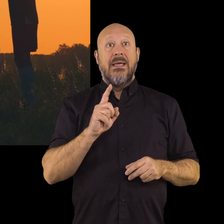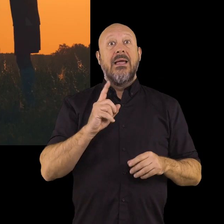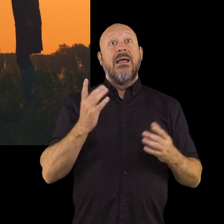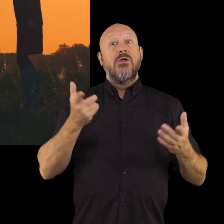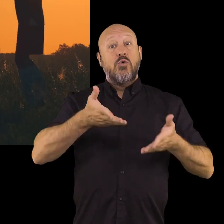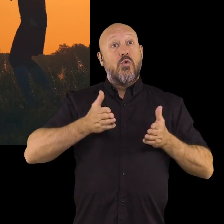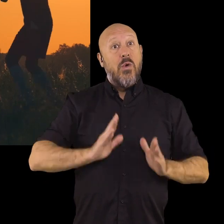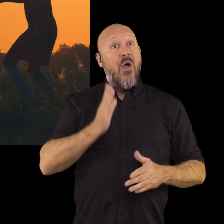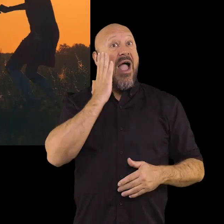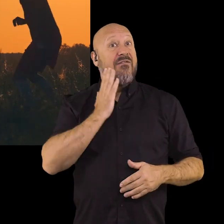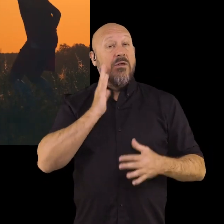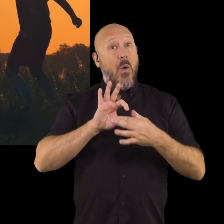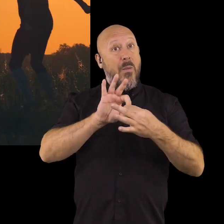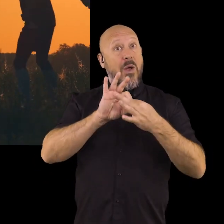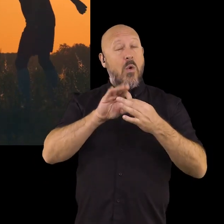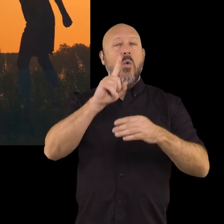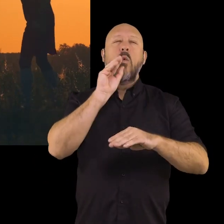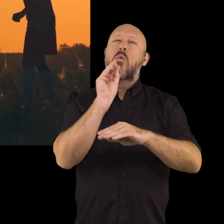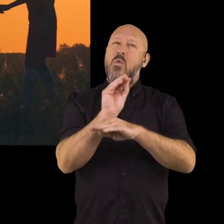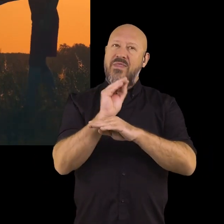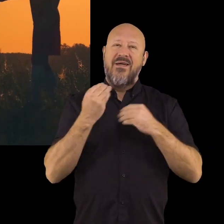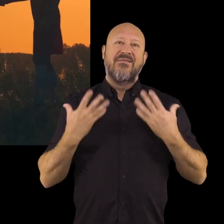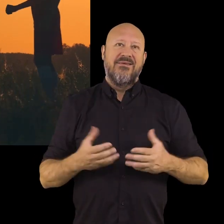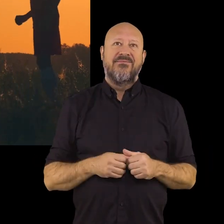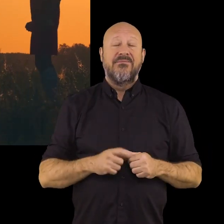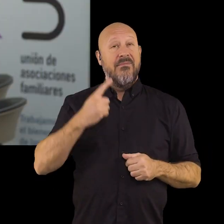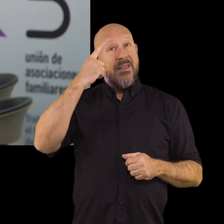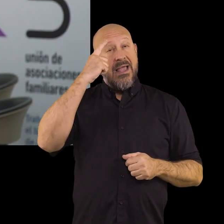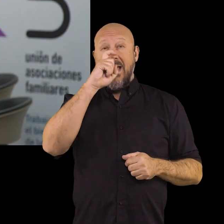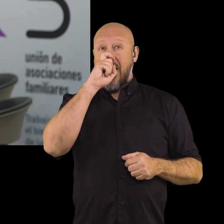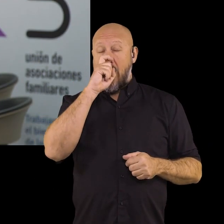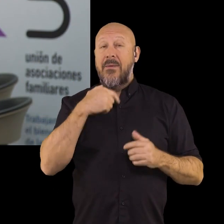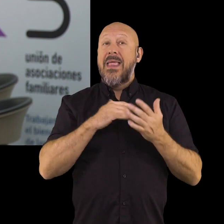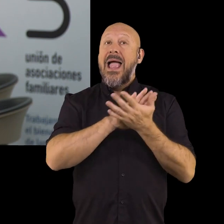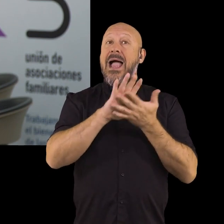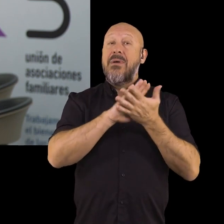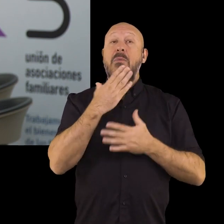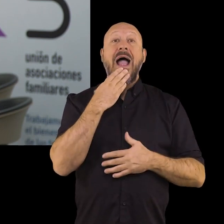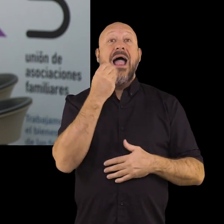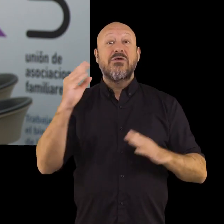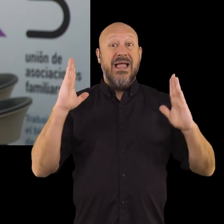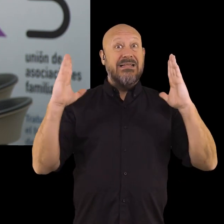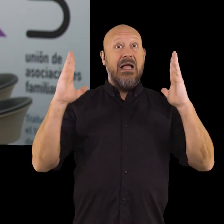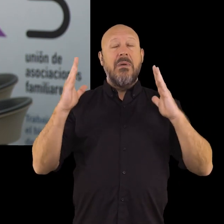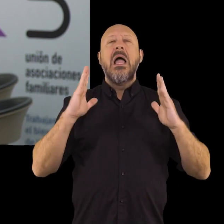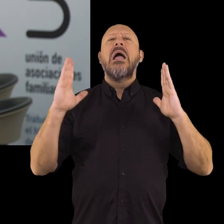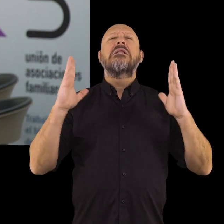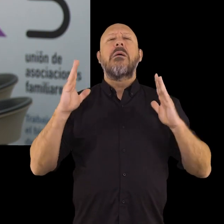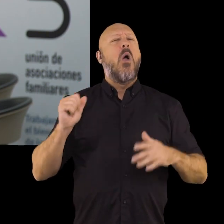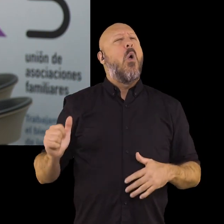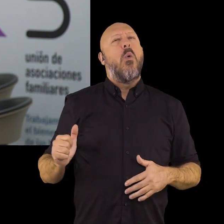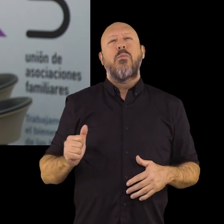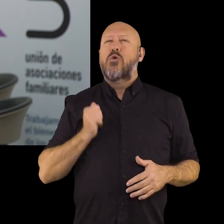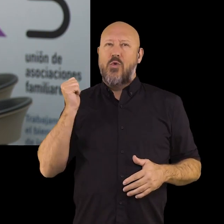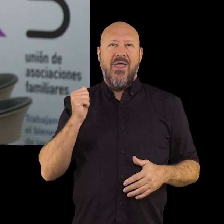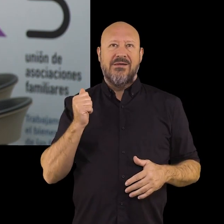Cuida el vínculo afectivo con tu hijo o hija. Recuerda, cuando hablamos de la adolescencia estamos hablando de